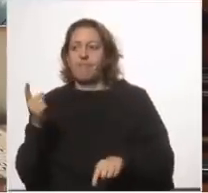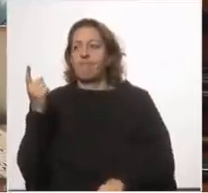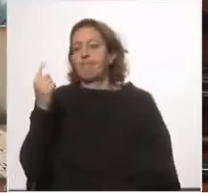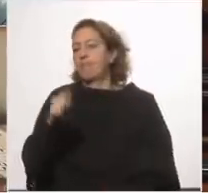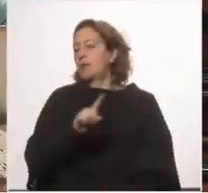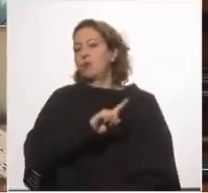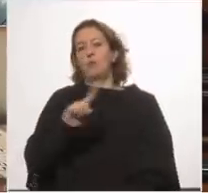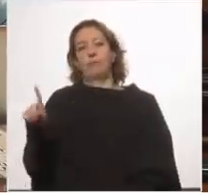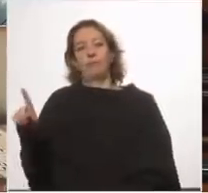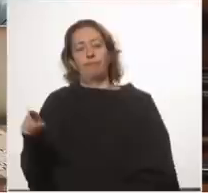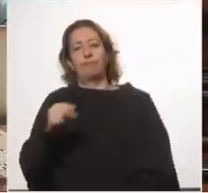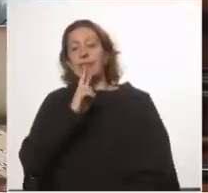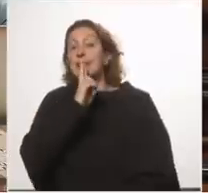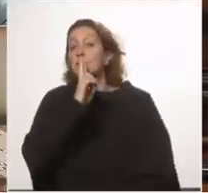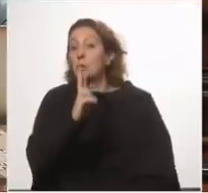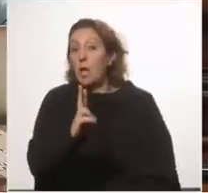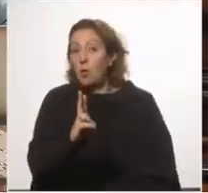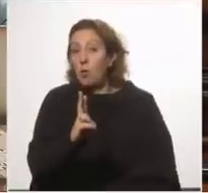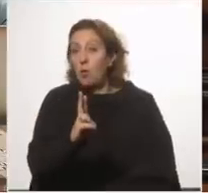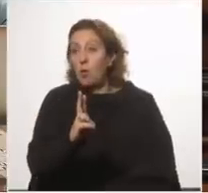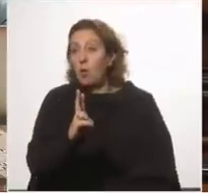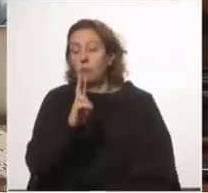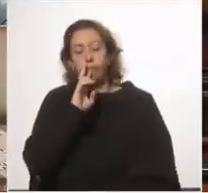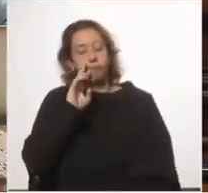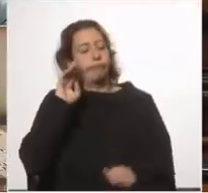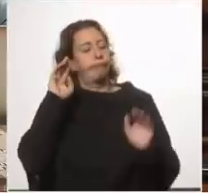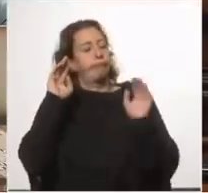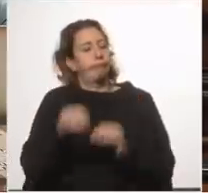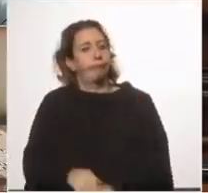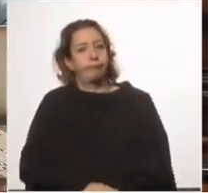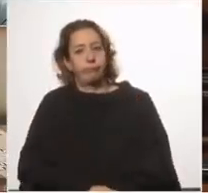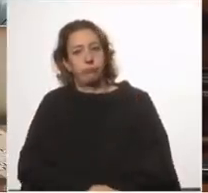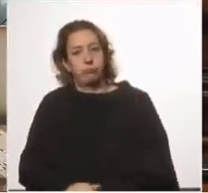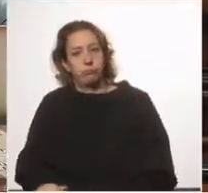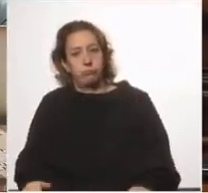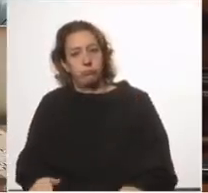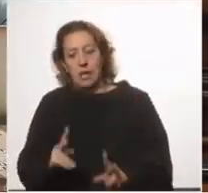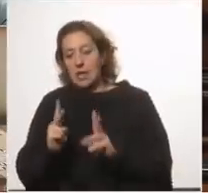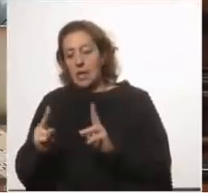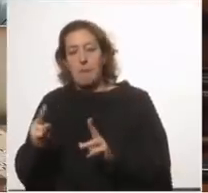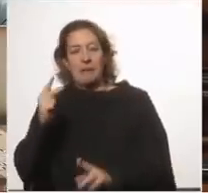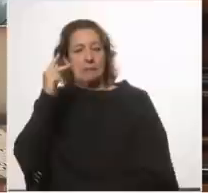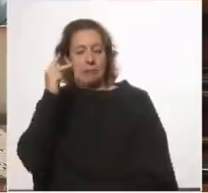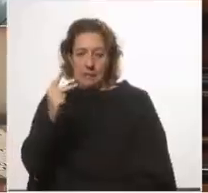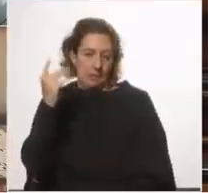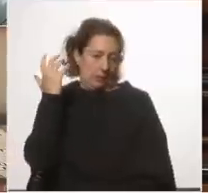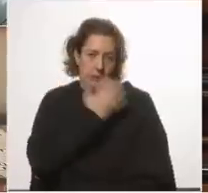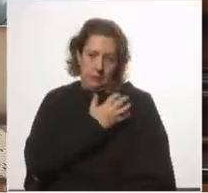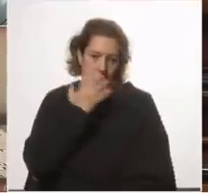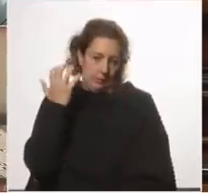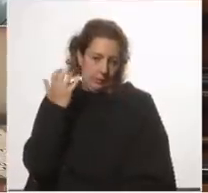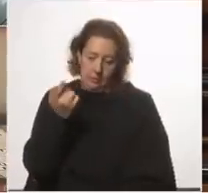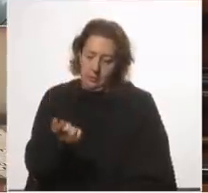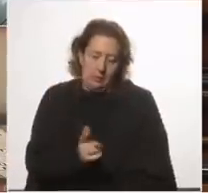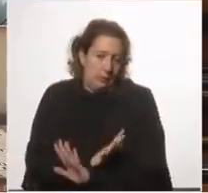como resultado la tragedia. La tragedia es para nosotros la etapa 3. No hay forma de no